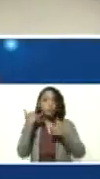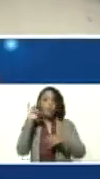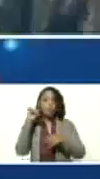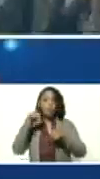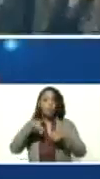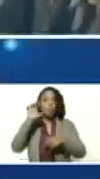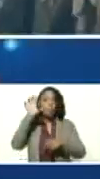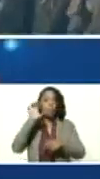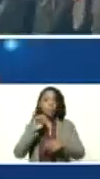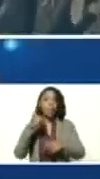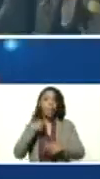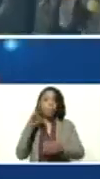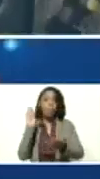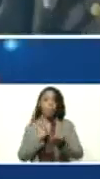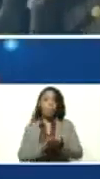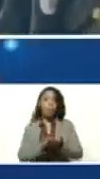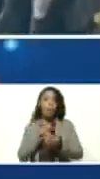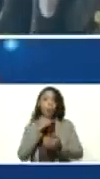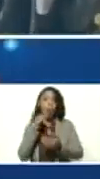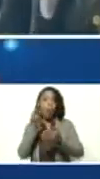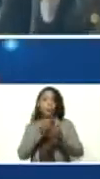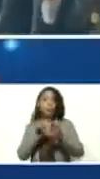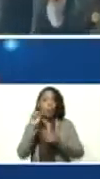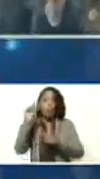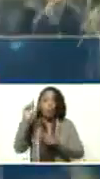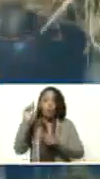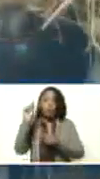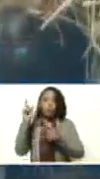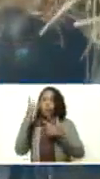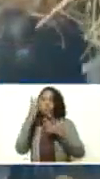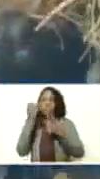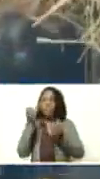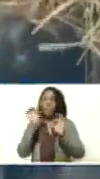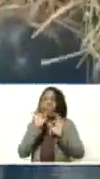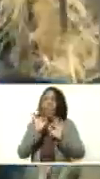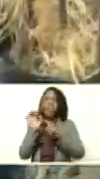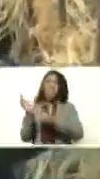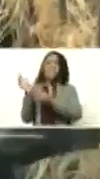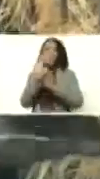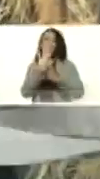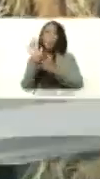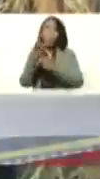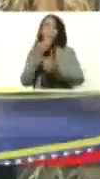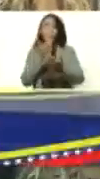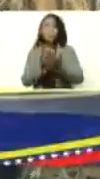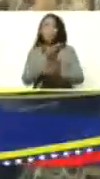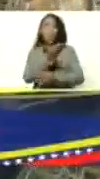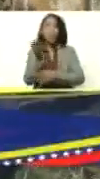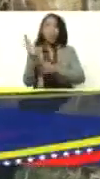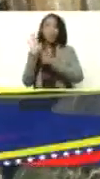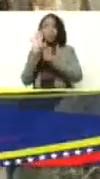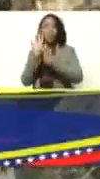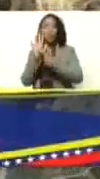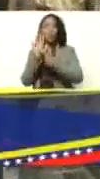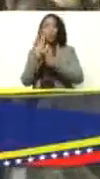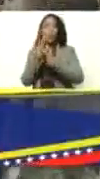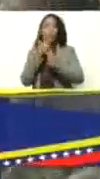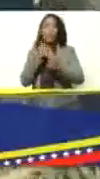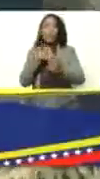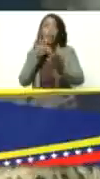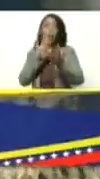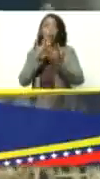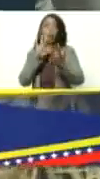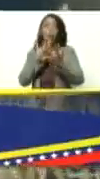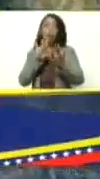el país. Aquí me ponen algo que leer. Déjenme leerlo un momento porque no entiendo nada. Con el permiso de ustedes. Me dice que tenemos un pase